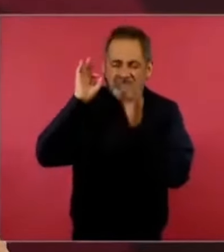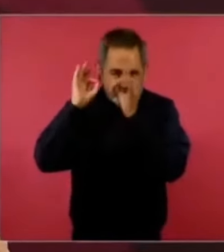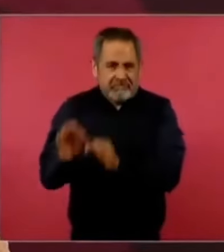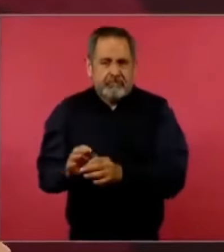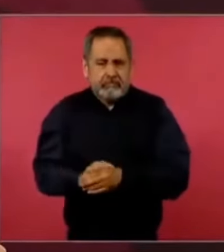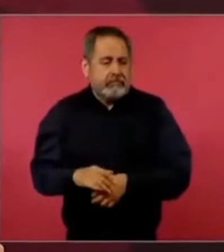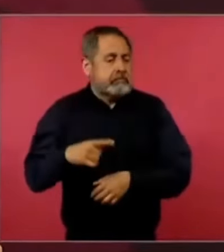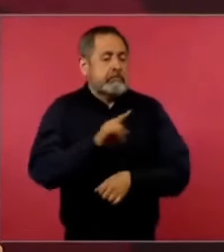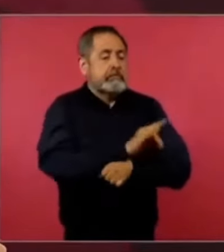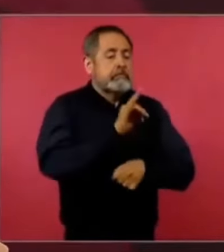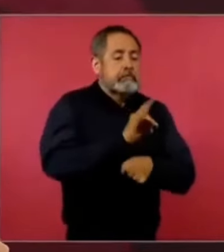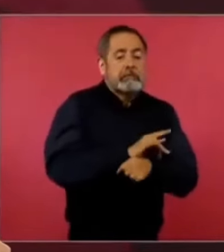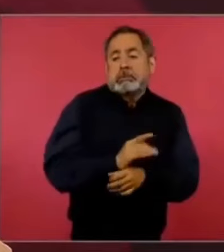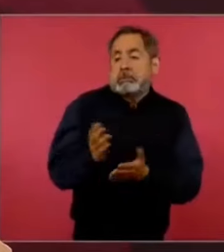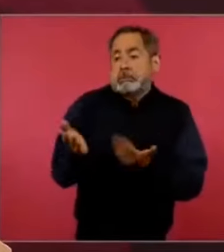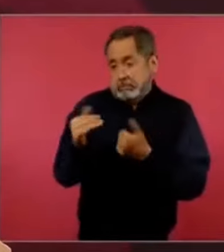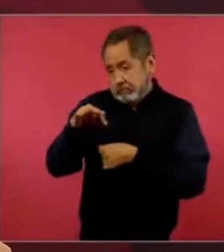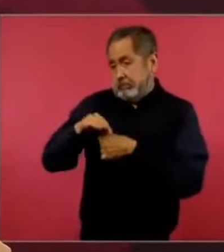simulación.